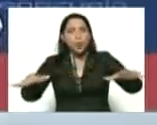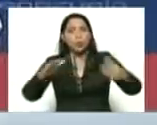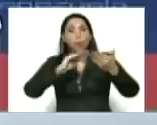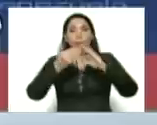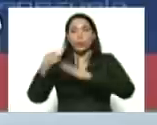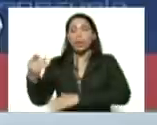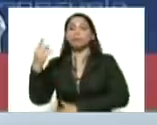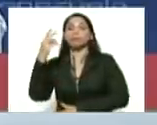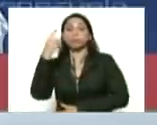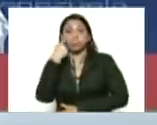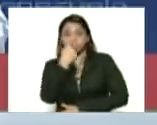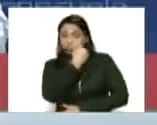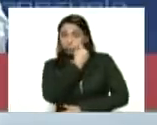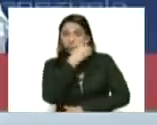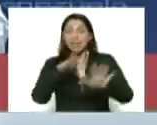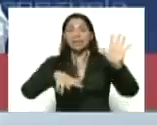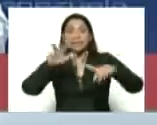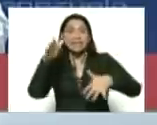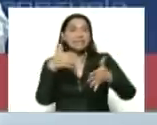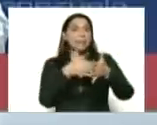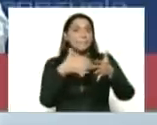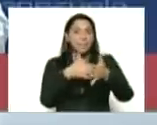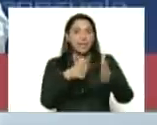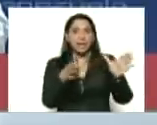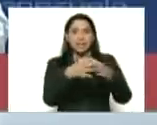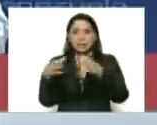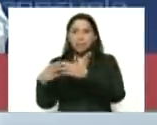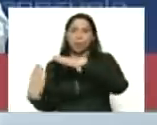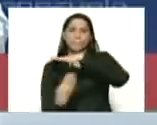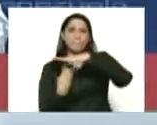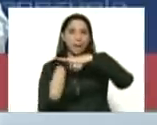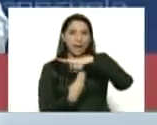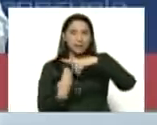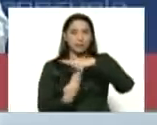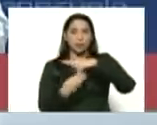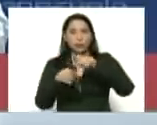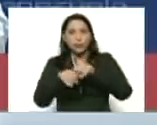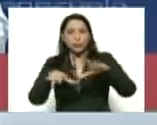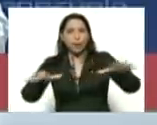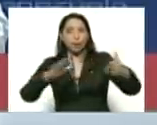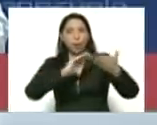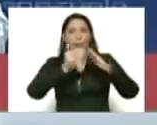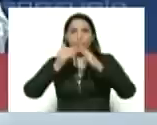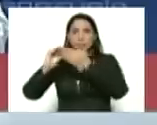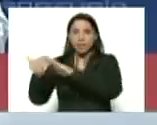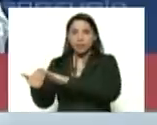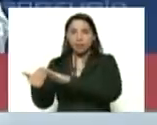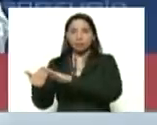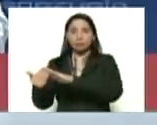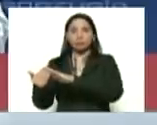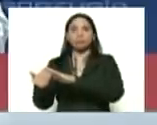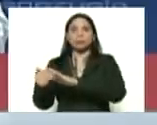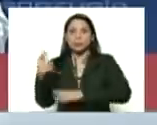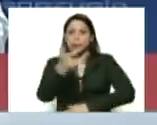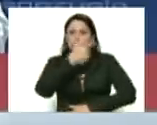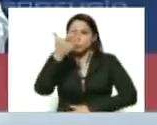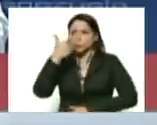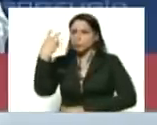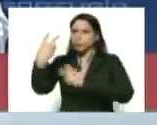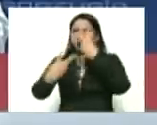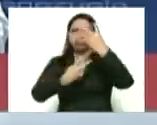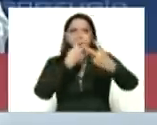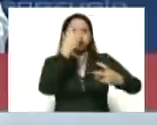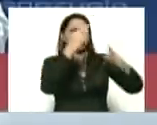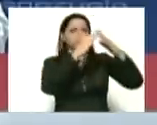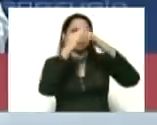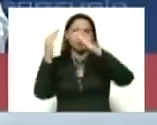Oído. 13.000 equipos básicos de salud desplegados en las comunidades. Visitando casa por casa. Región